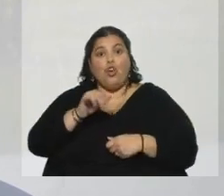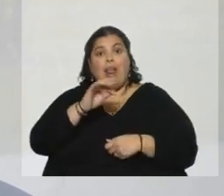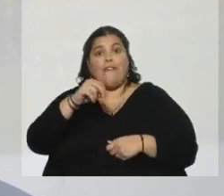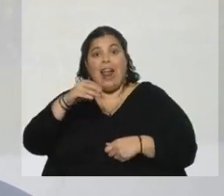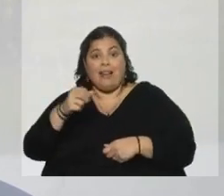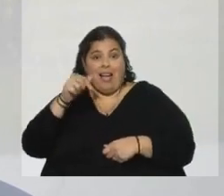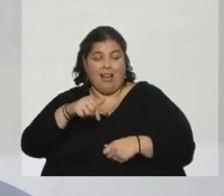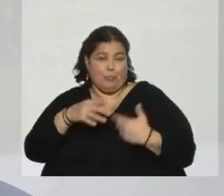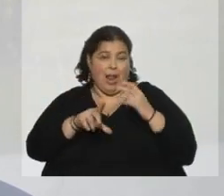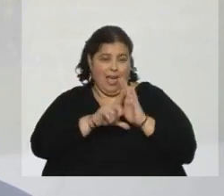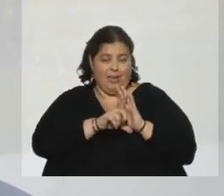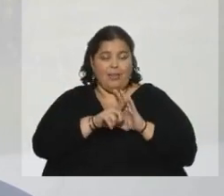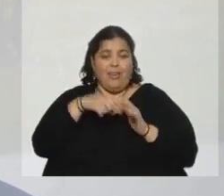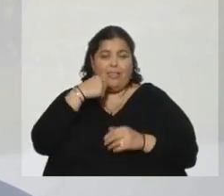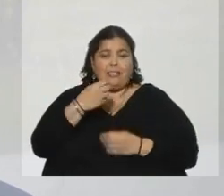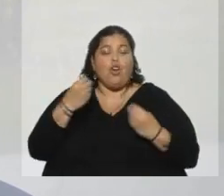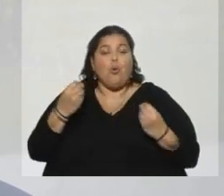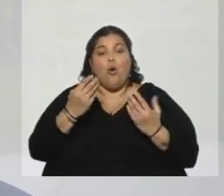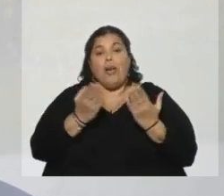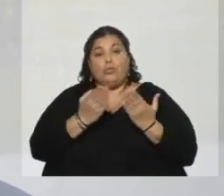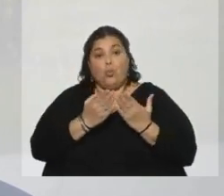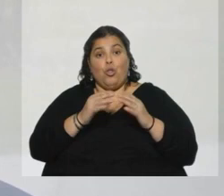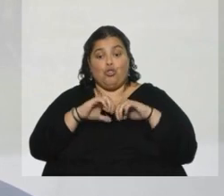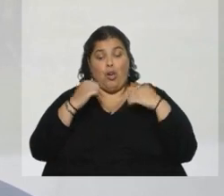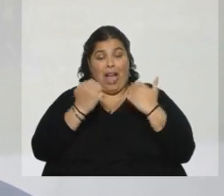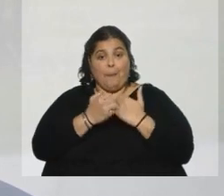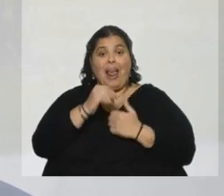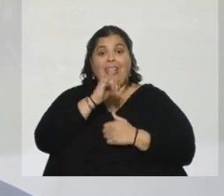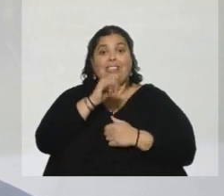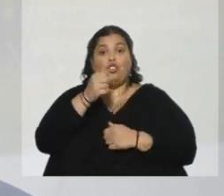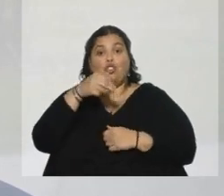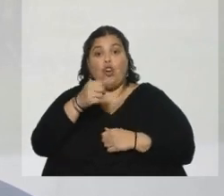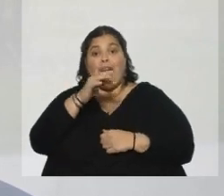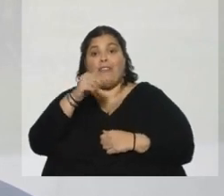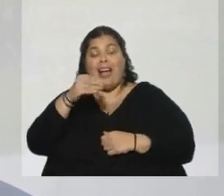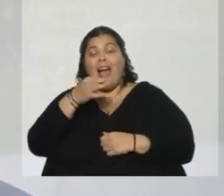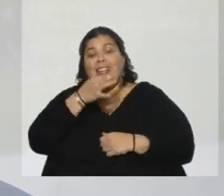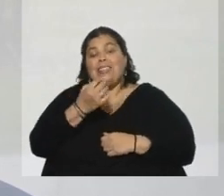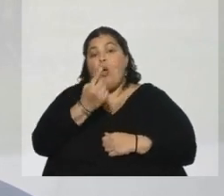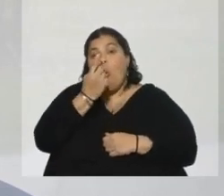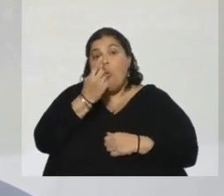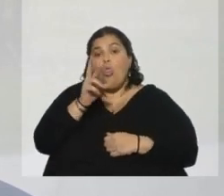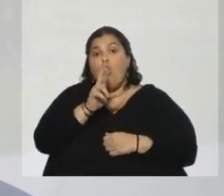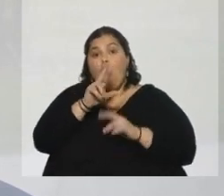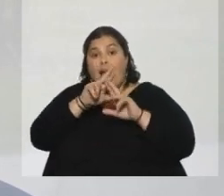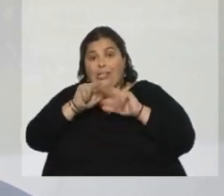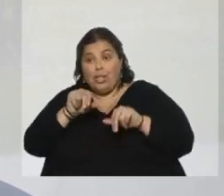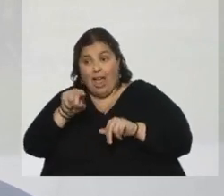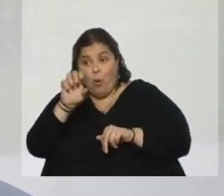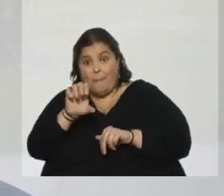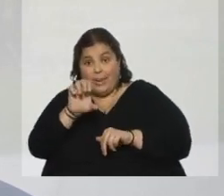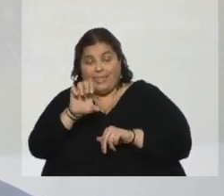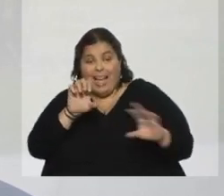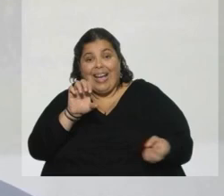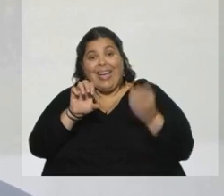Uruguay, que en base a un estudio reciente que hicimos con la Cámara de Zona Franca, se está dando que por cada dólar exonerado a las empresas se está generando